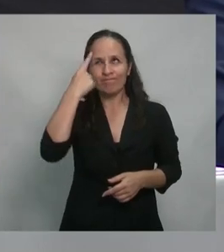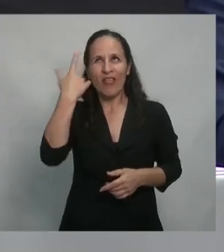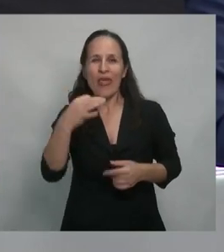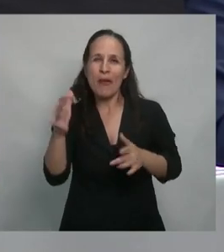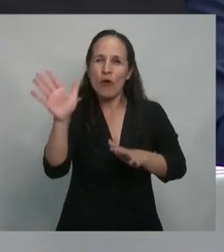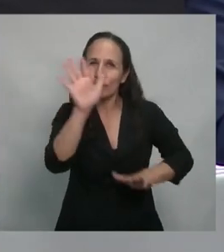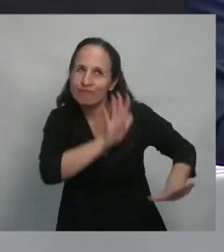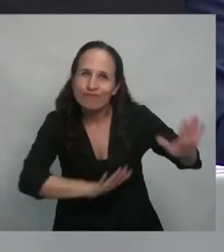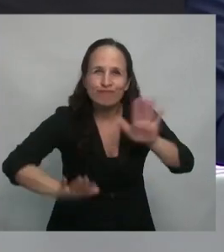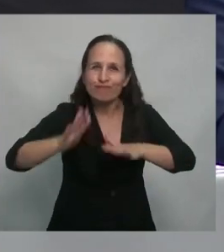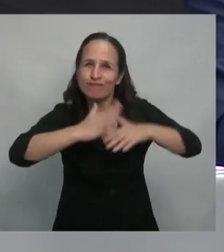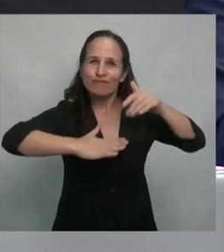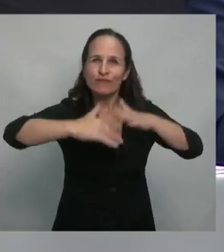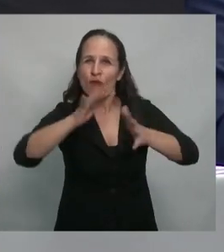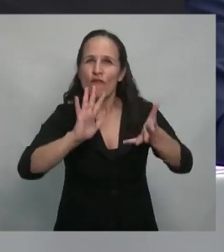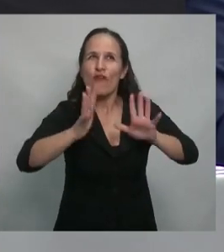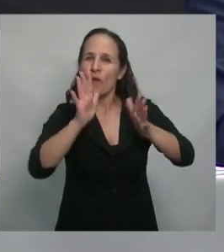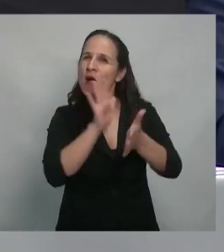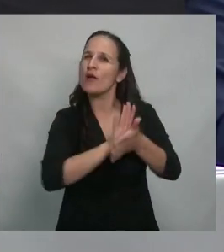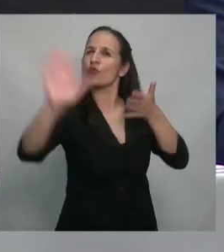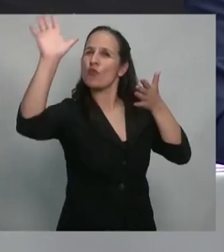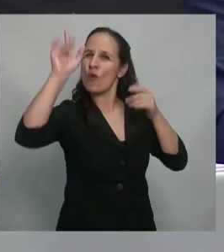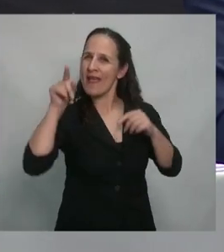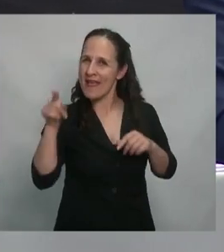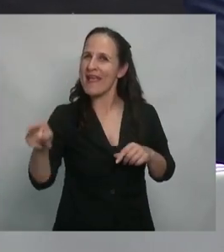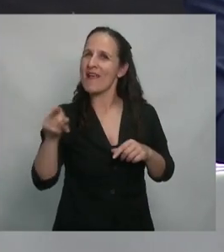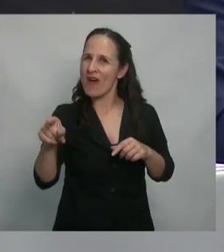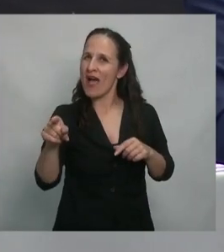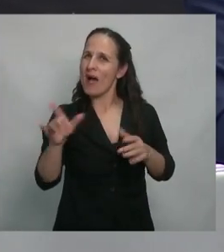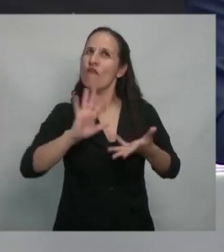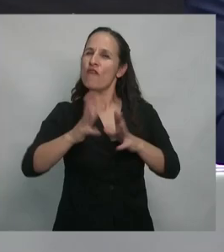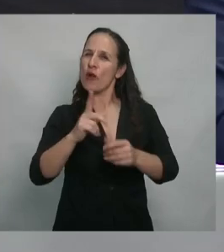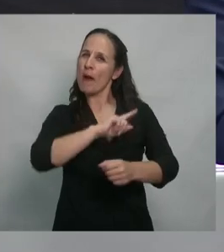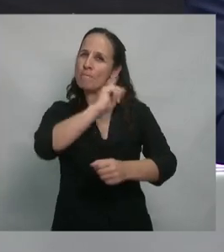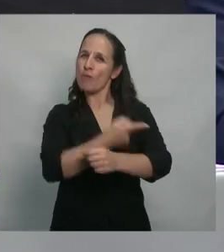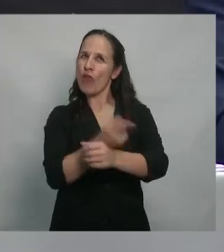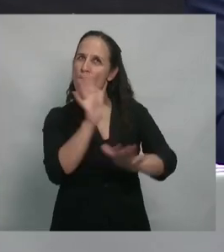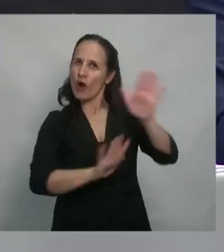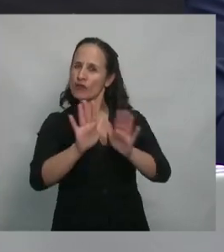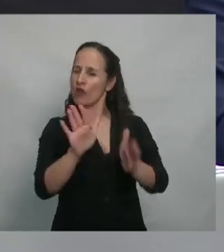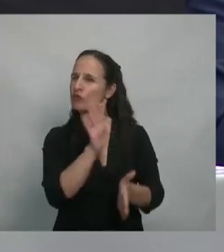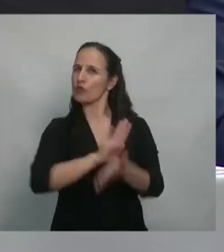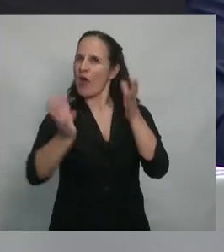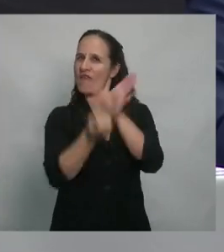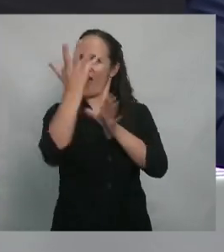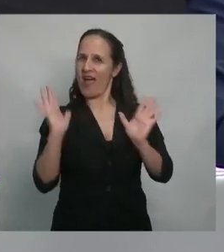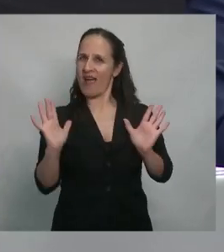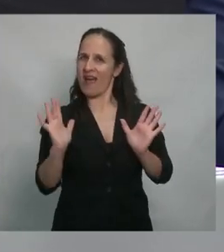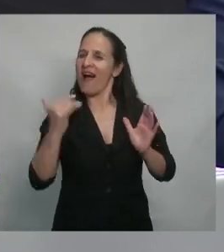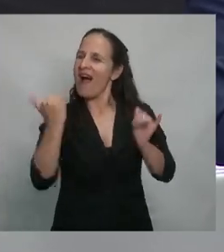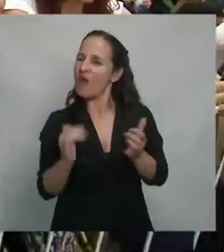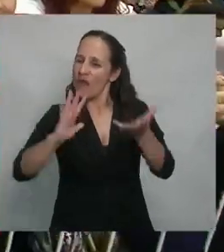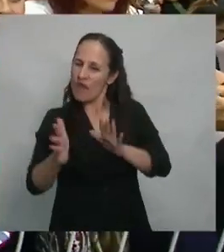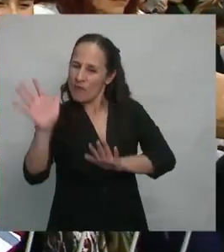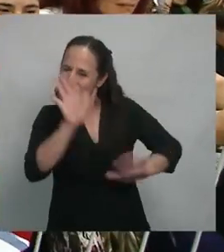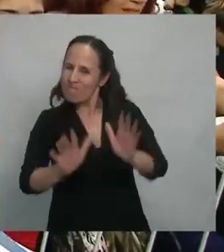institucional que refleje la nueva estructura de poder. Hay una estructura de poder